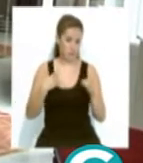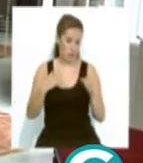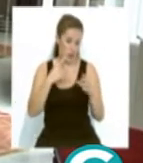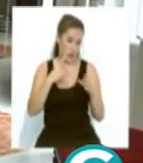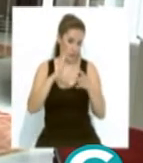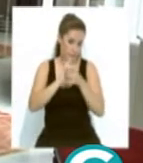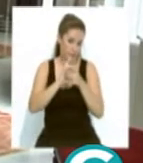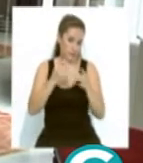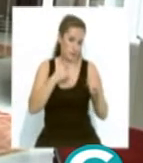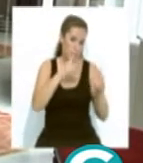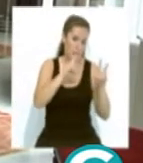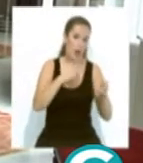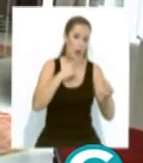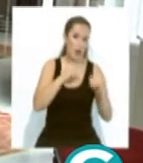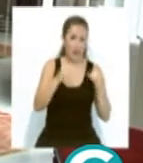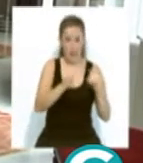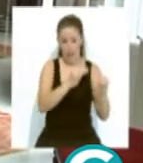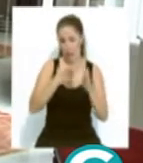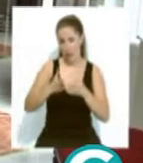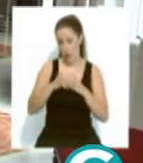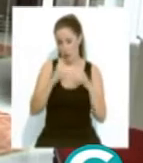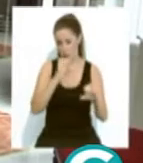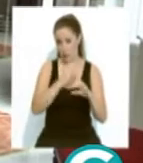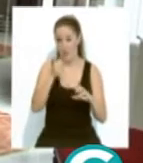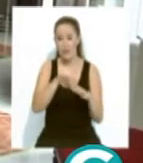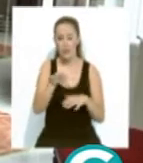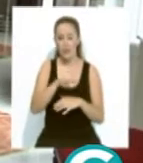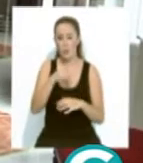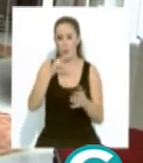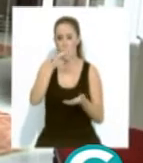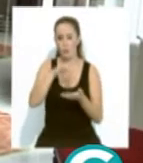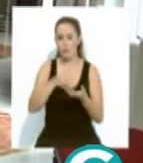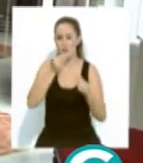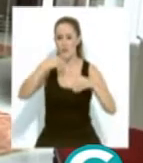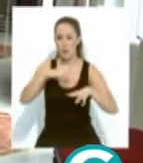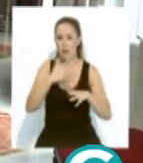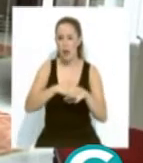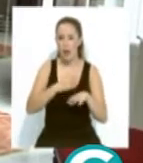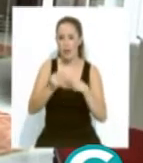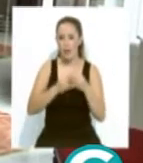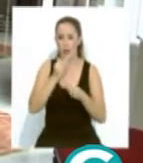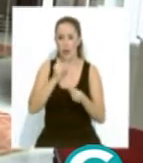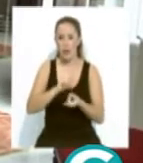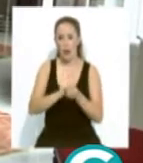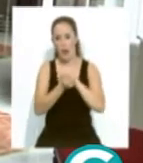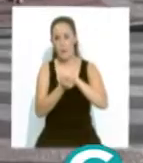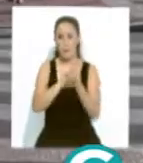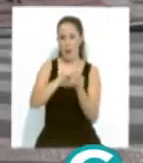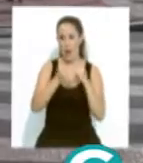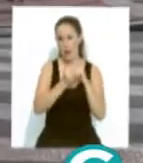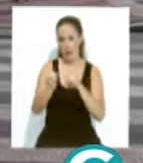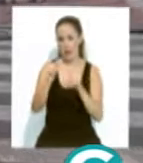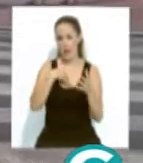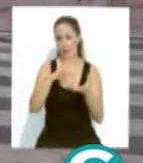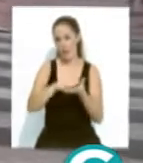líneas, planteábamos que Simón Bolívar fuera en esa zona, uno de los puntos, un centro neurálgico donde hubiera intercambio de líneas de transporte público.